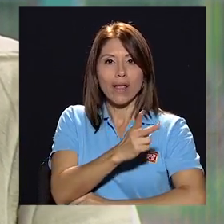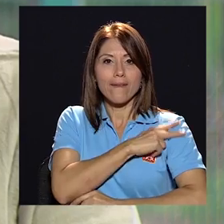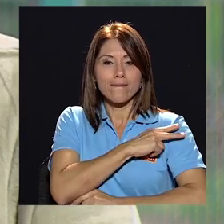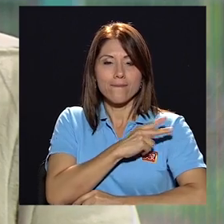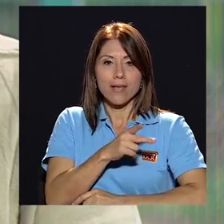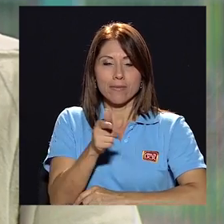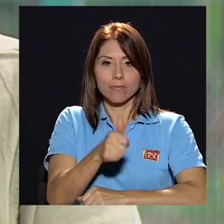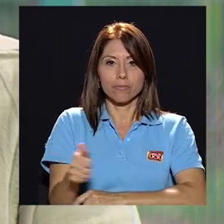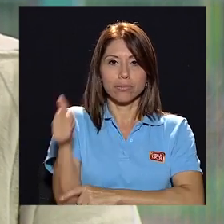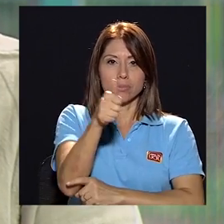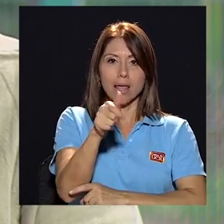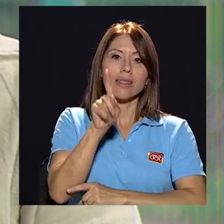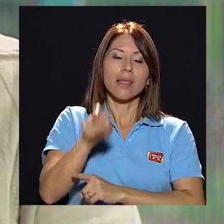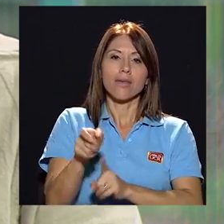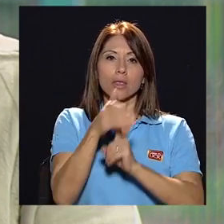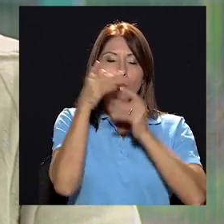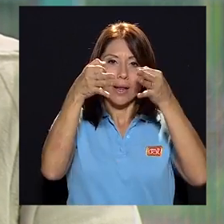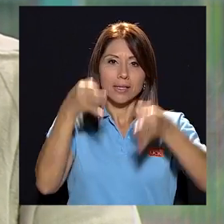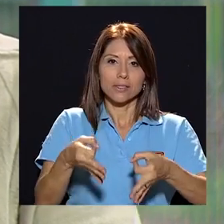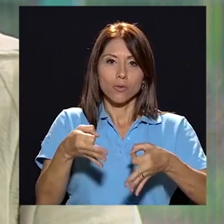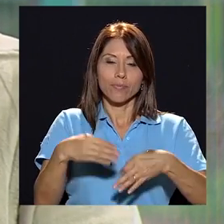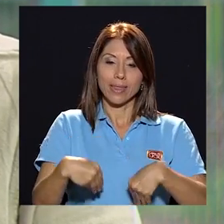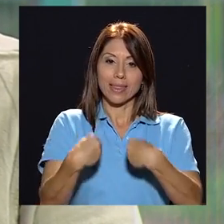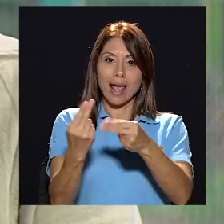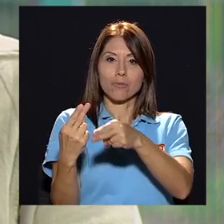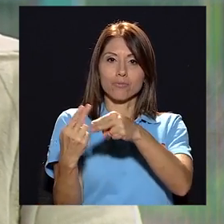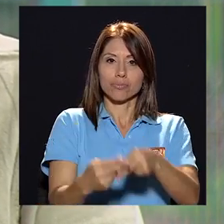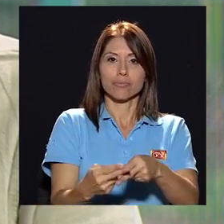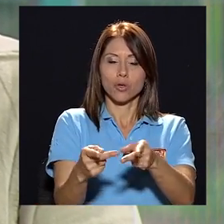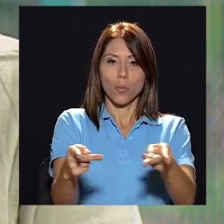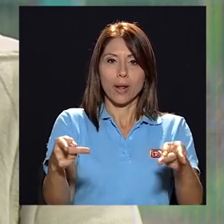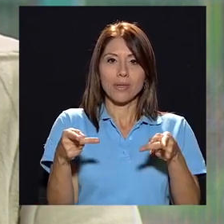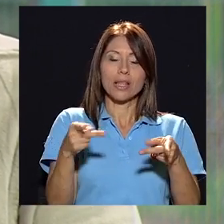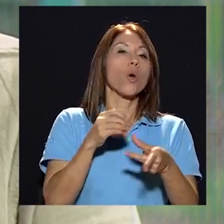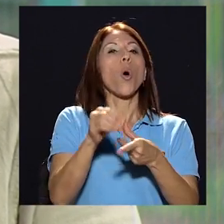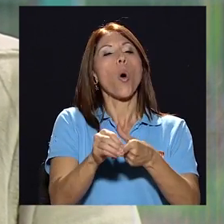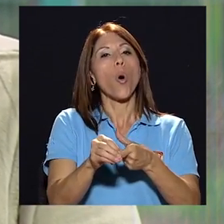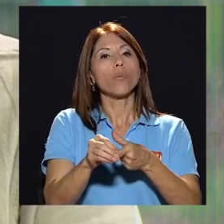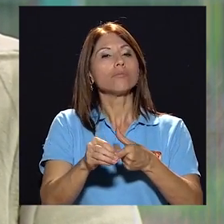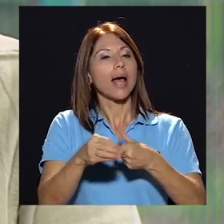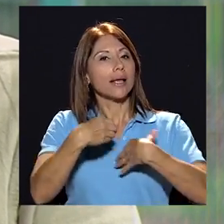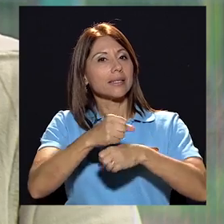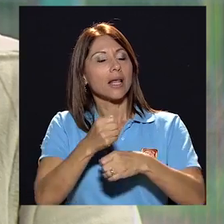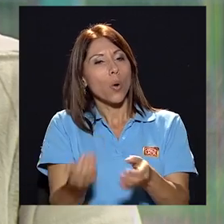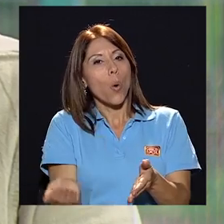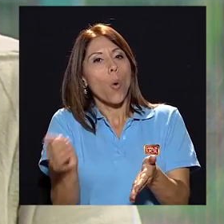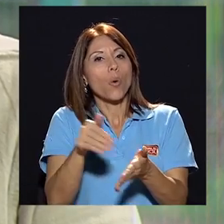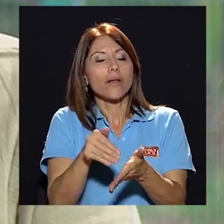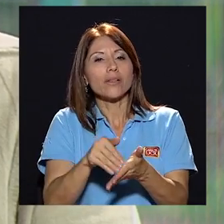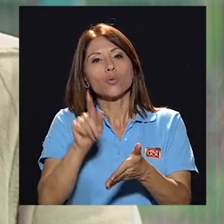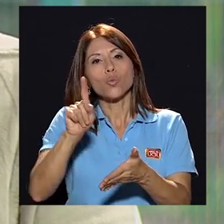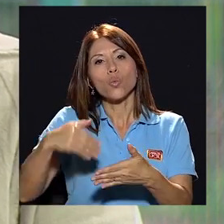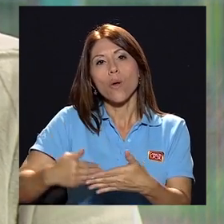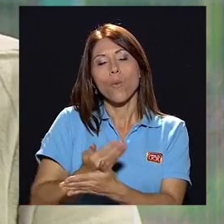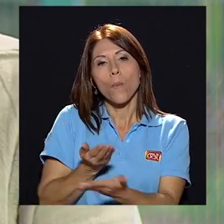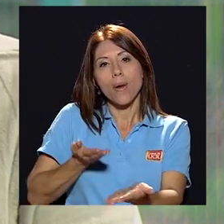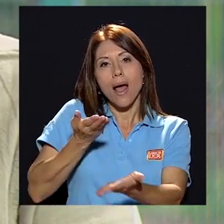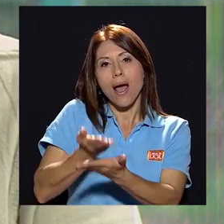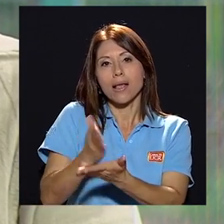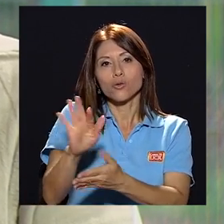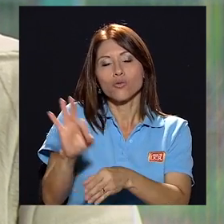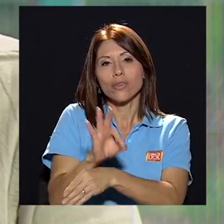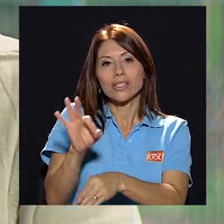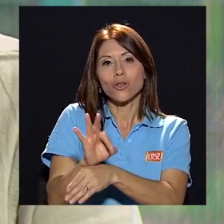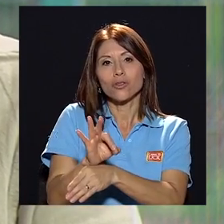decisión de darle la plaza o hacer un replanteamiento de sus funciones, de manera que